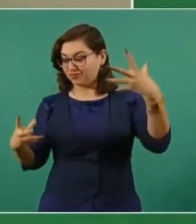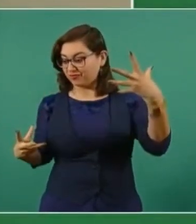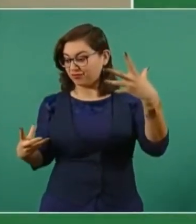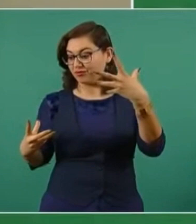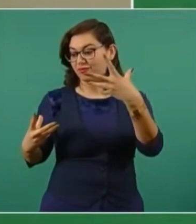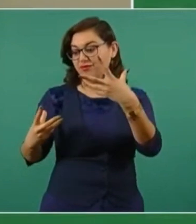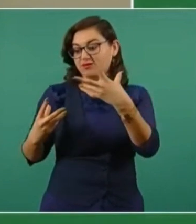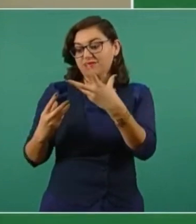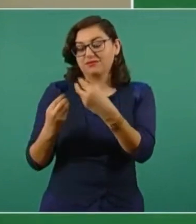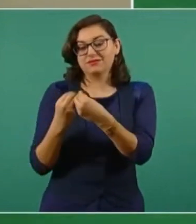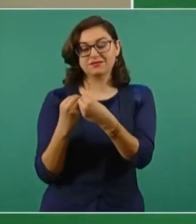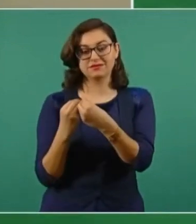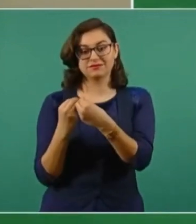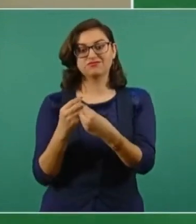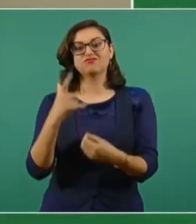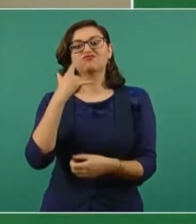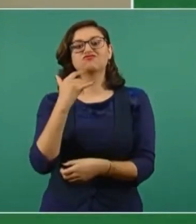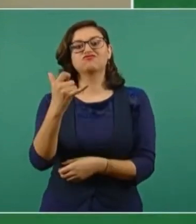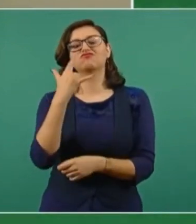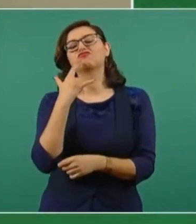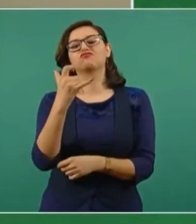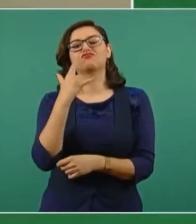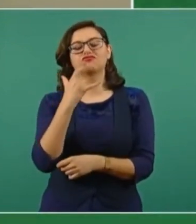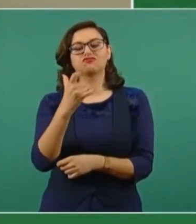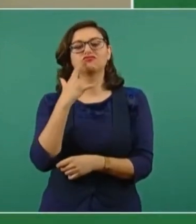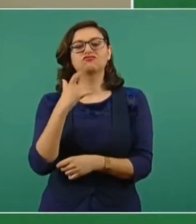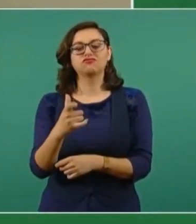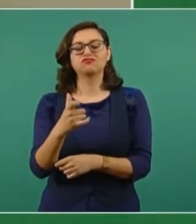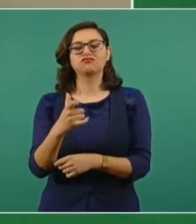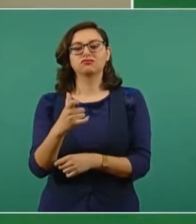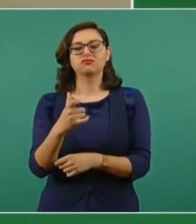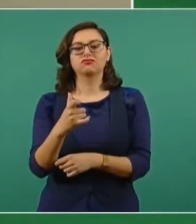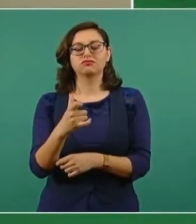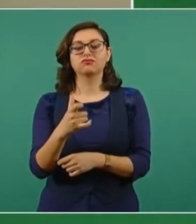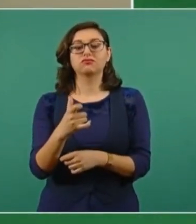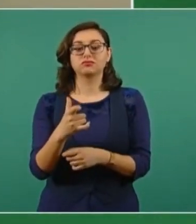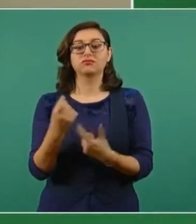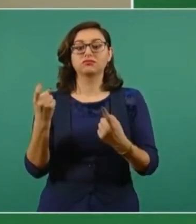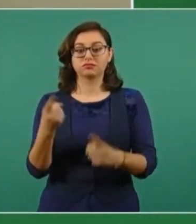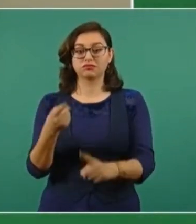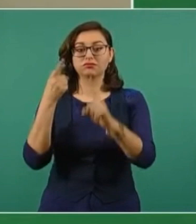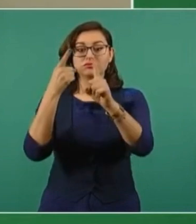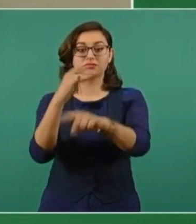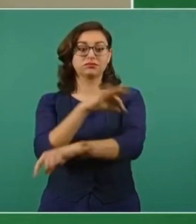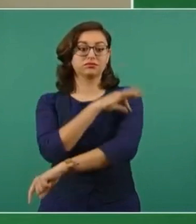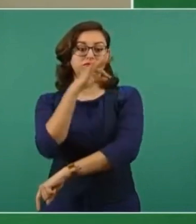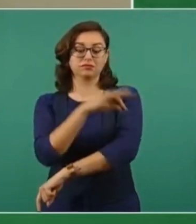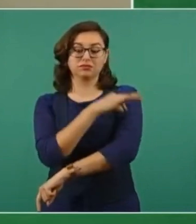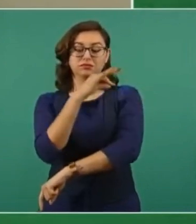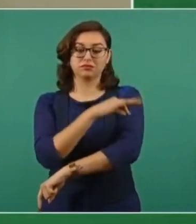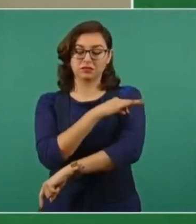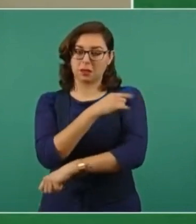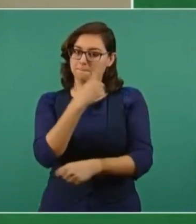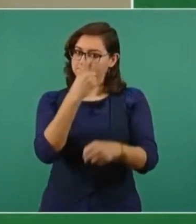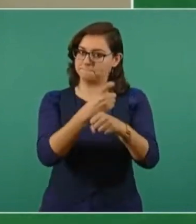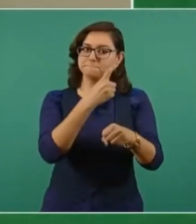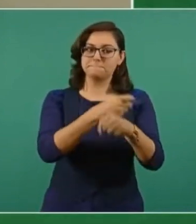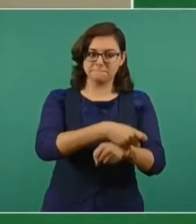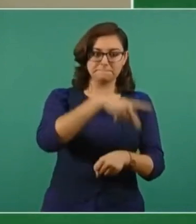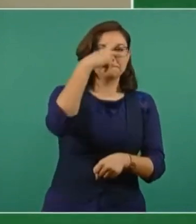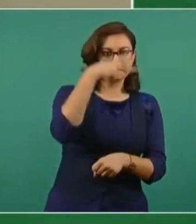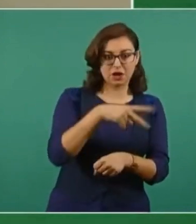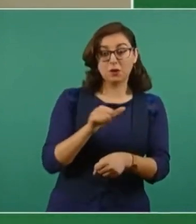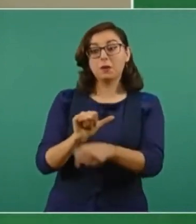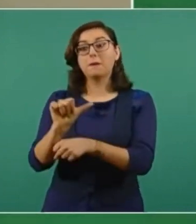hayan unido el esfuerzo, el trabajo conjunto para tener vacunas para mexicanos y argentinos, pero también para